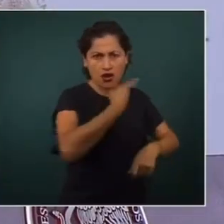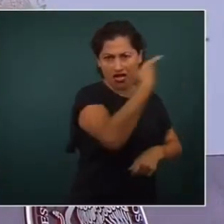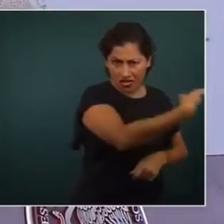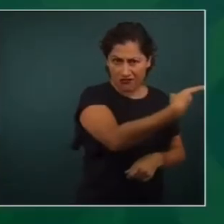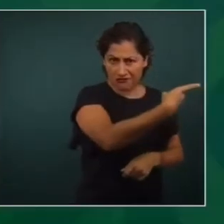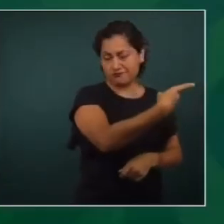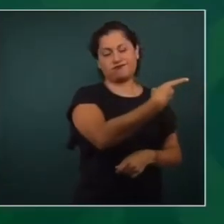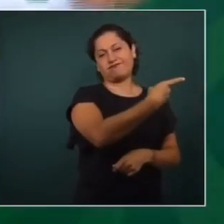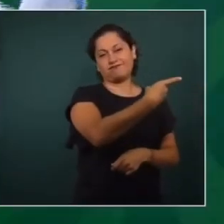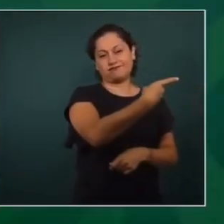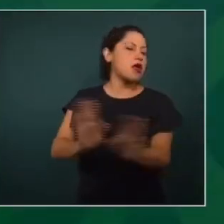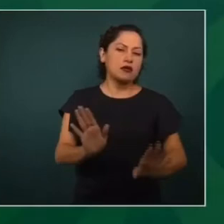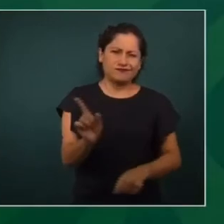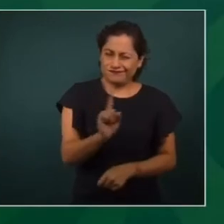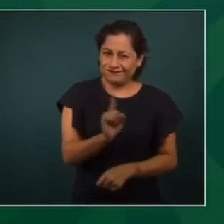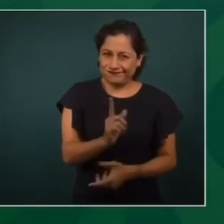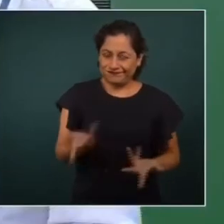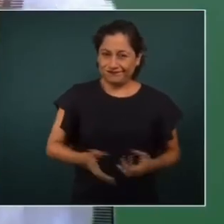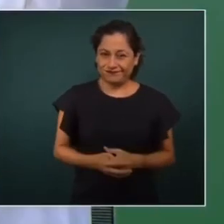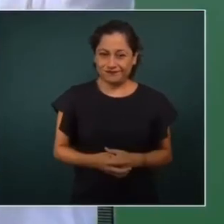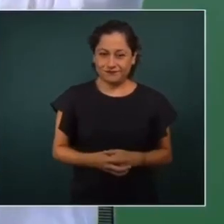no investigues,